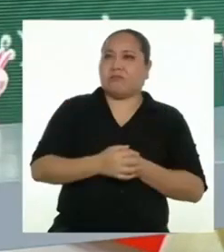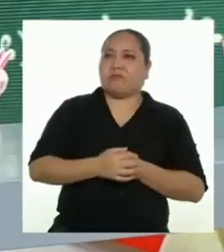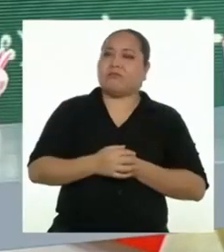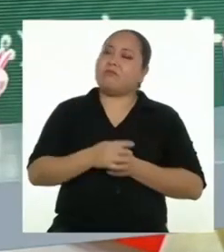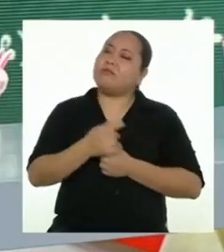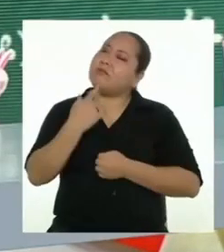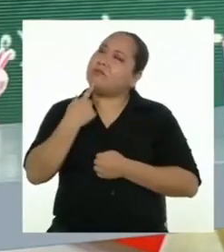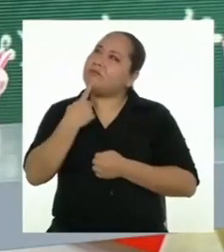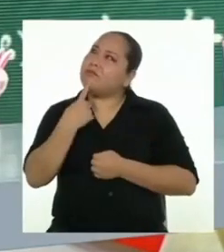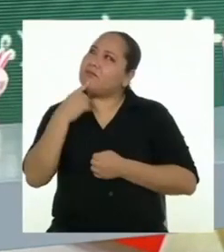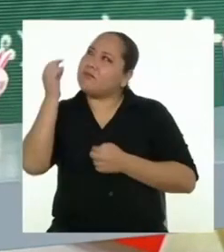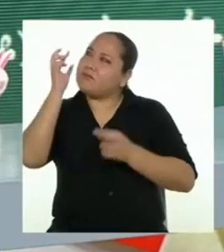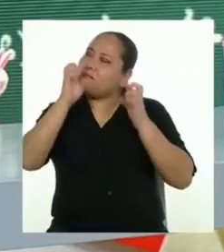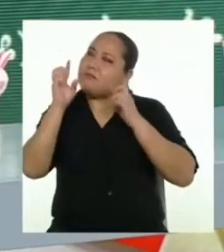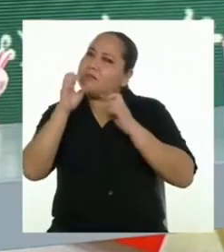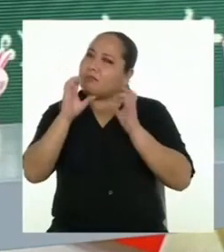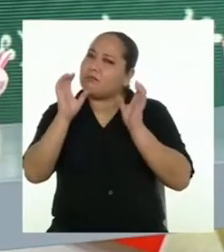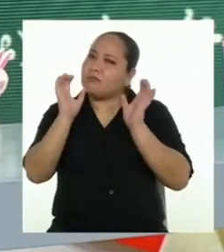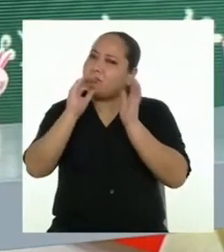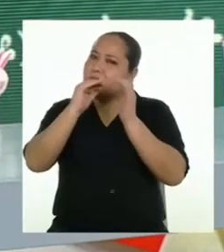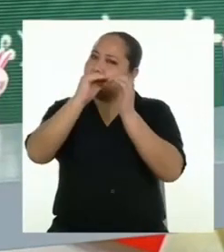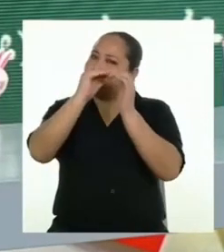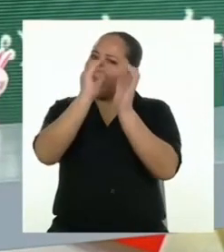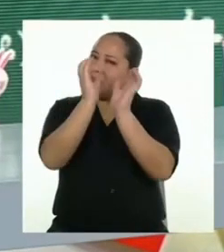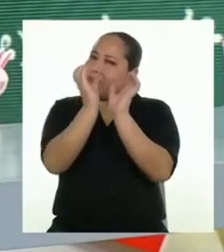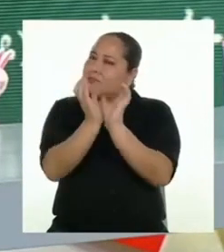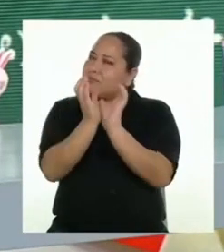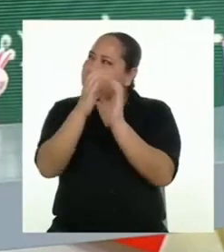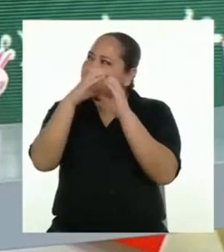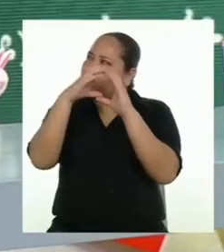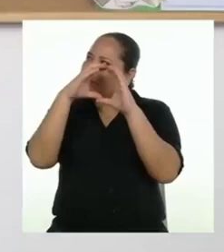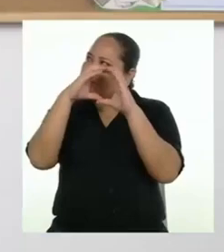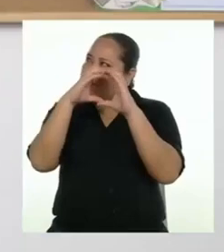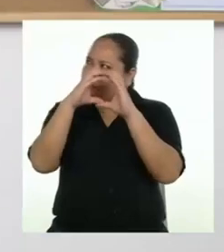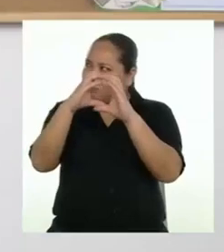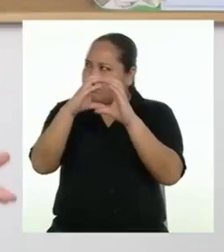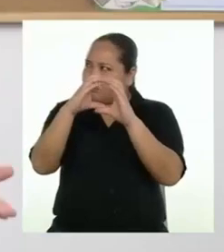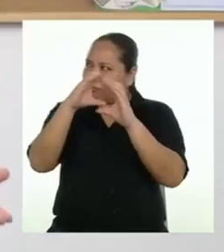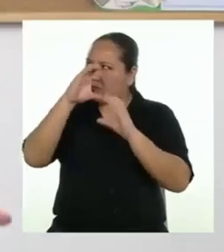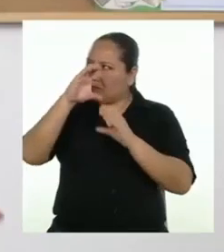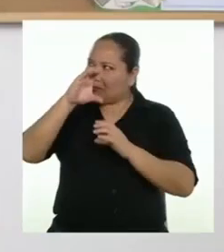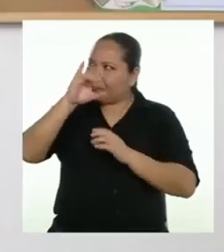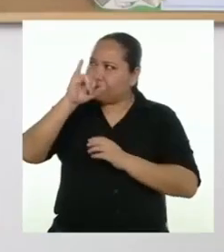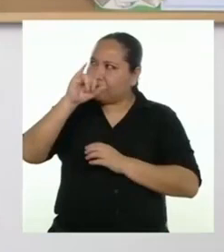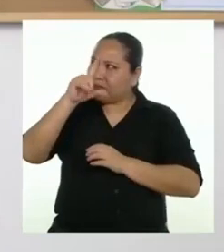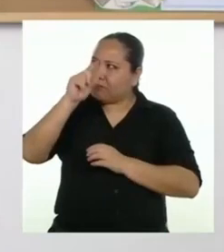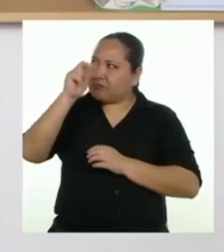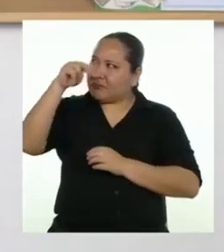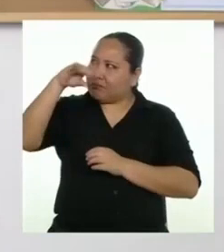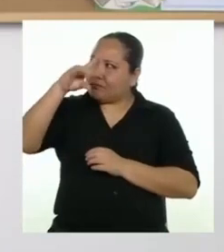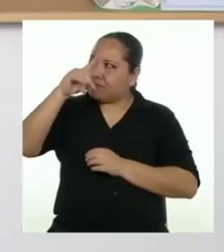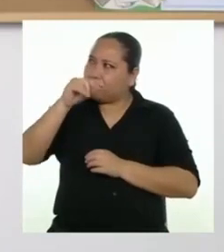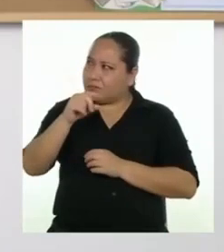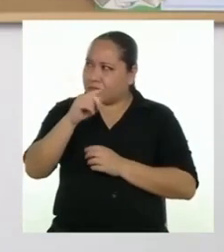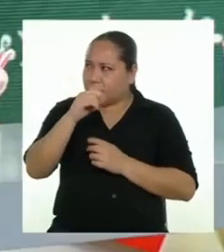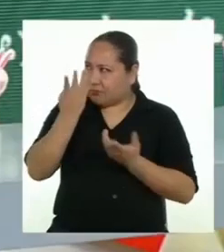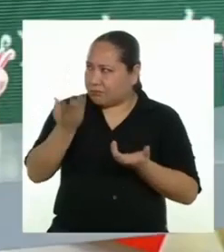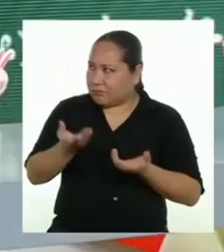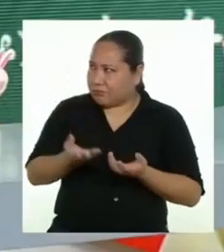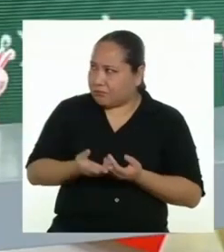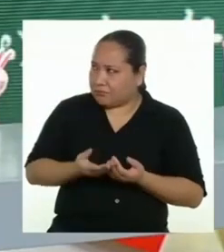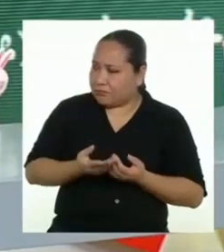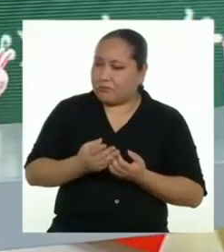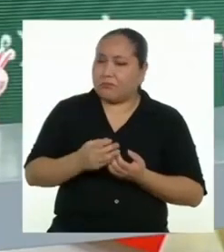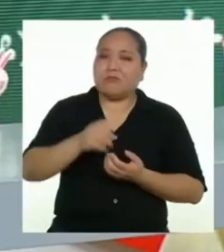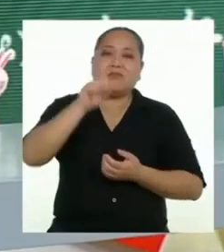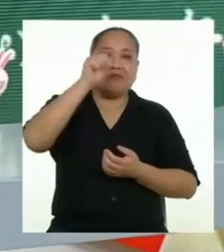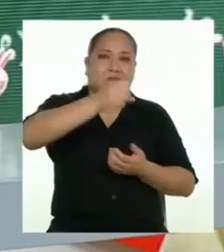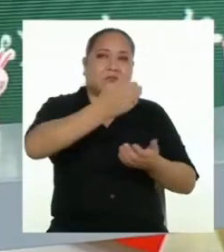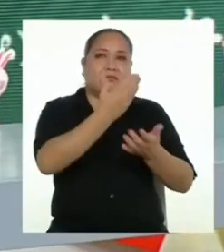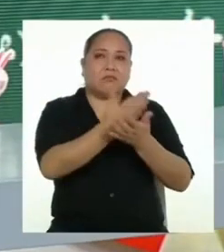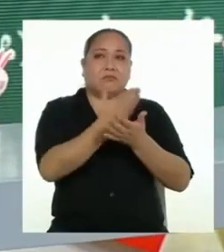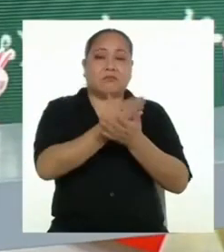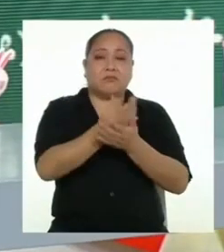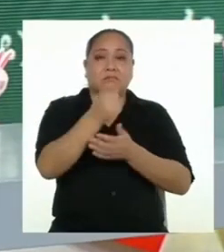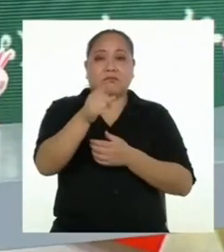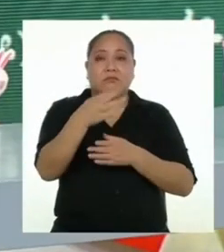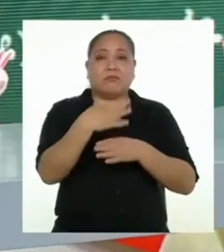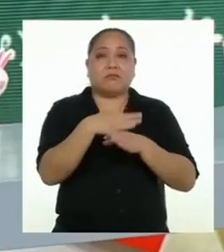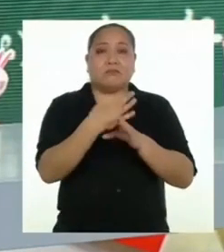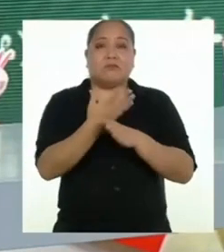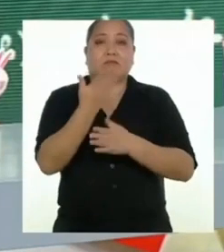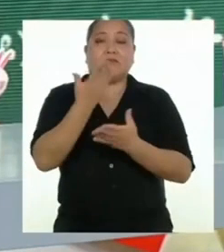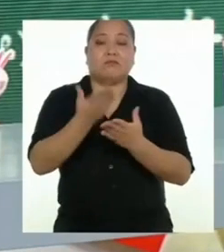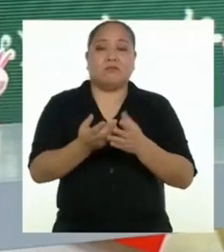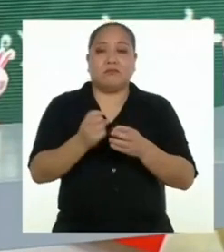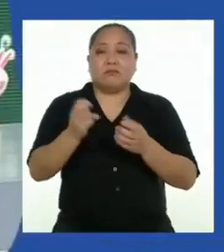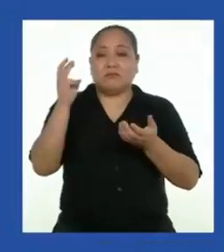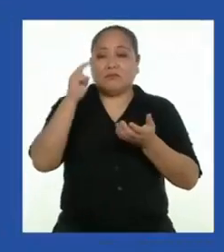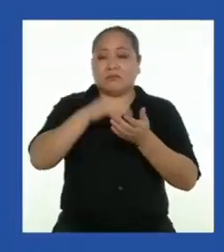¿Y si fuese de forma cilíndrica la zanja sin filtración? Buena pregunta. Probemos. Sí, tal vez esta forma puede